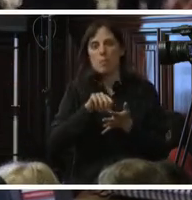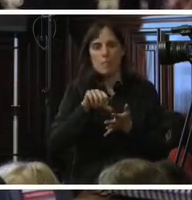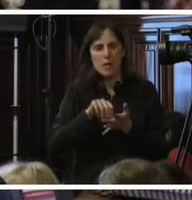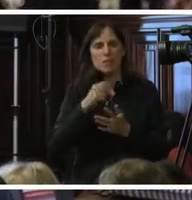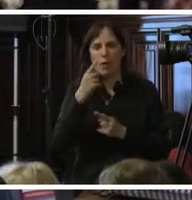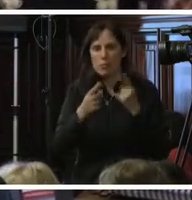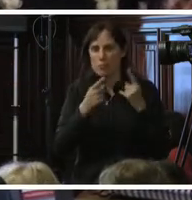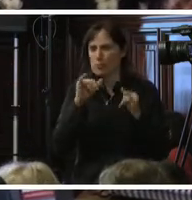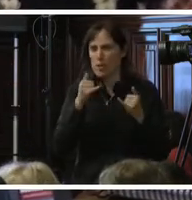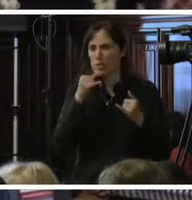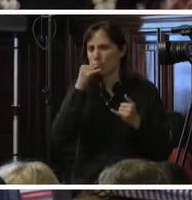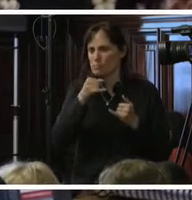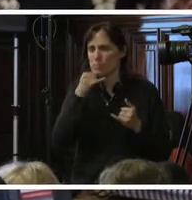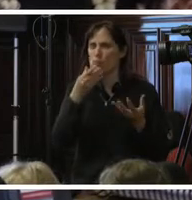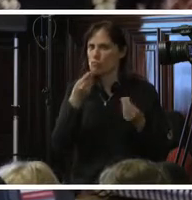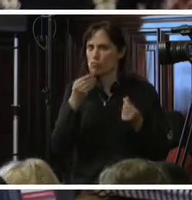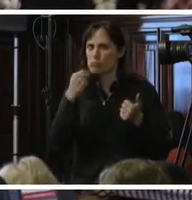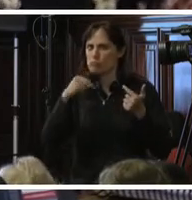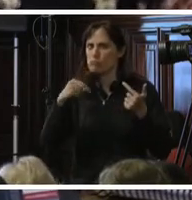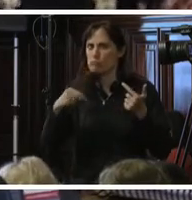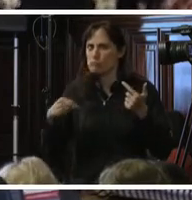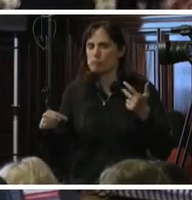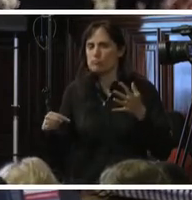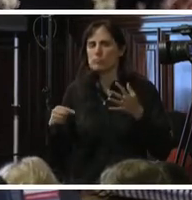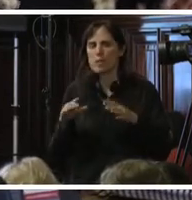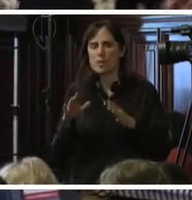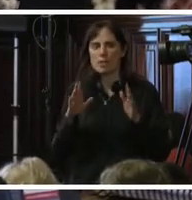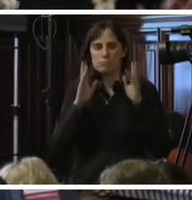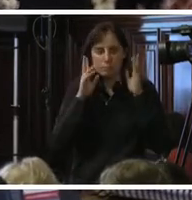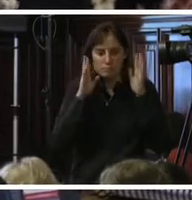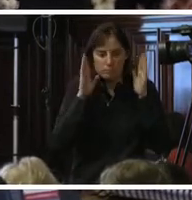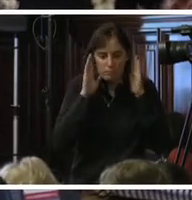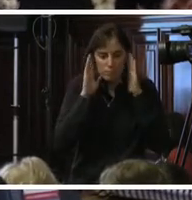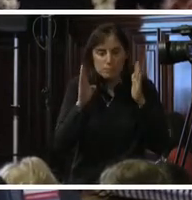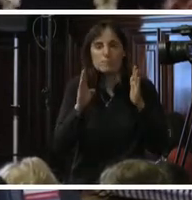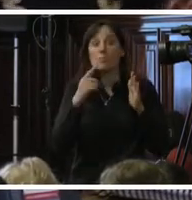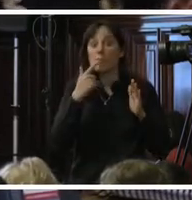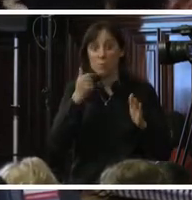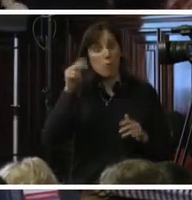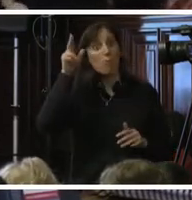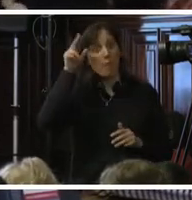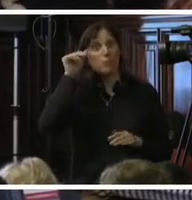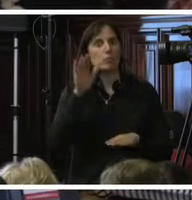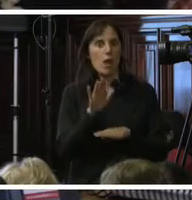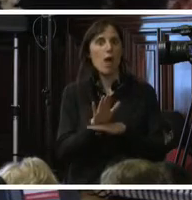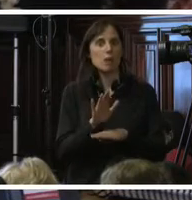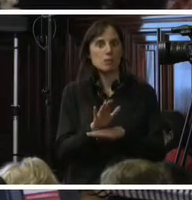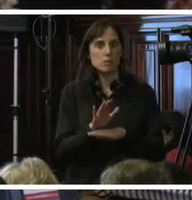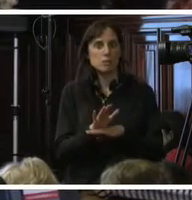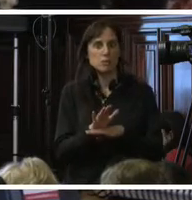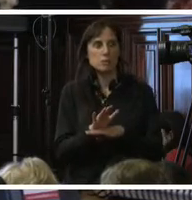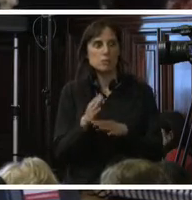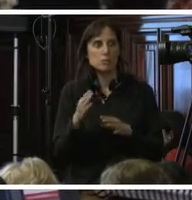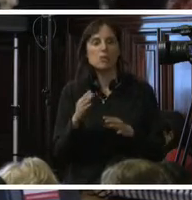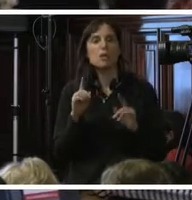reporta mucho más casos de trata interna, como más que internacional, por ejemplo, el caso peruano, en donde hay